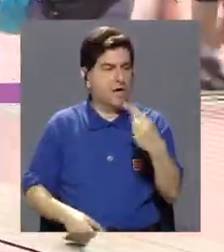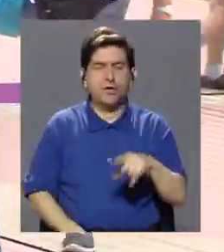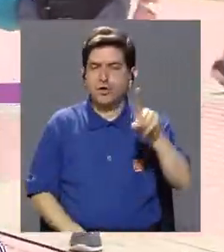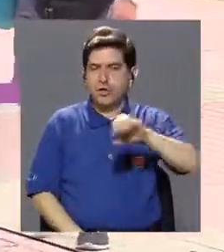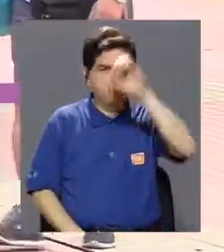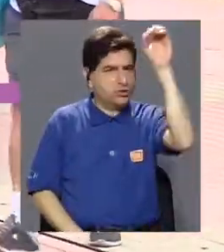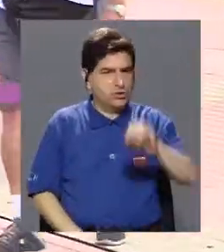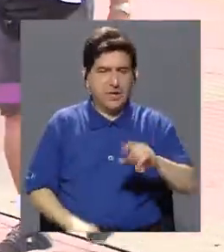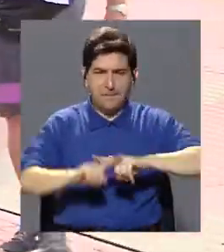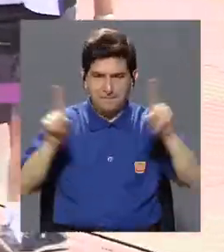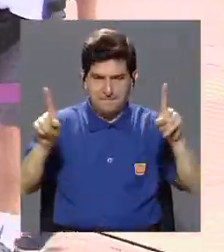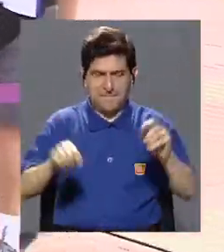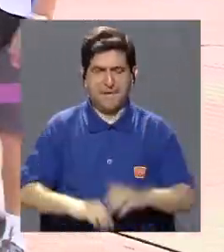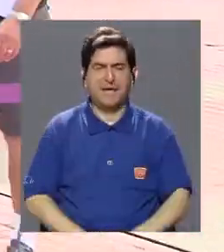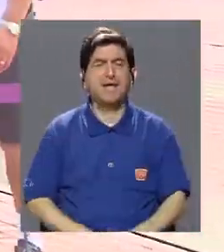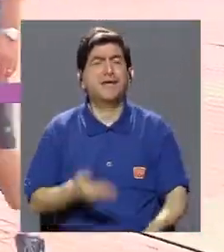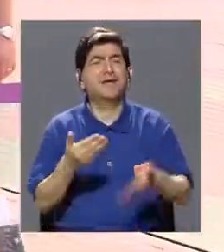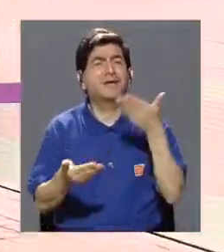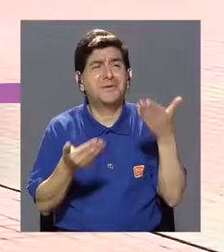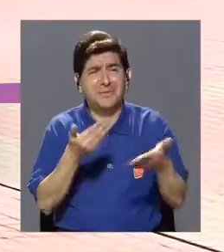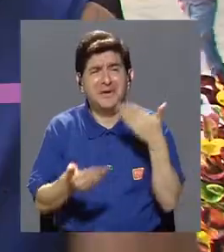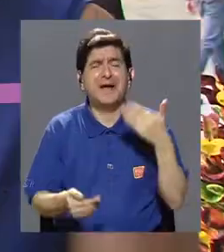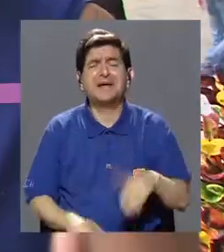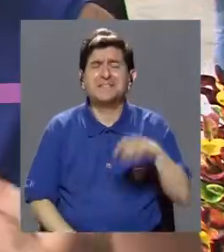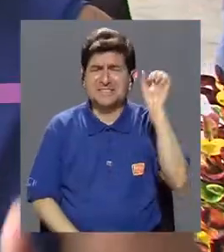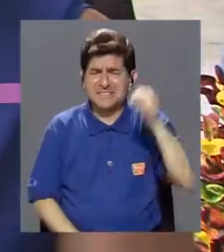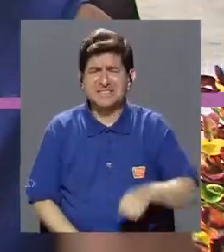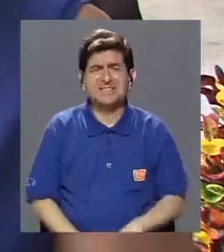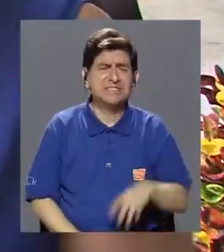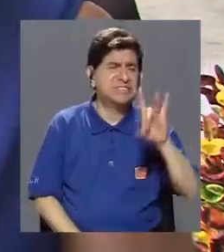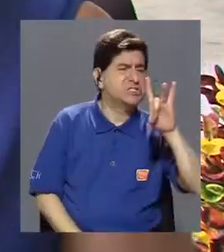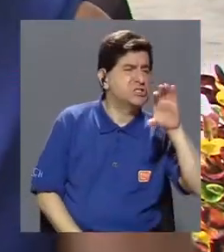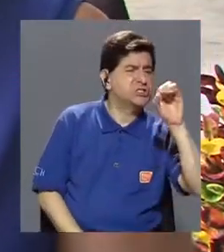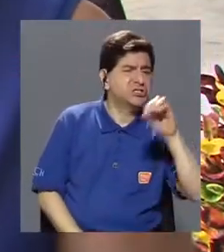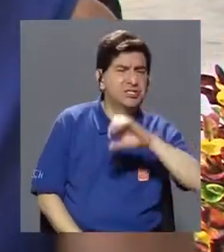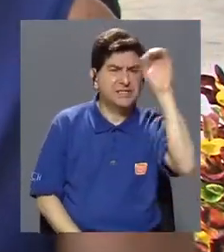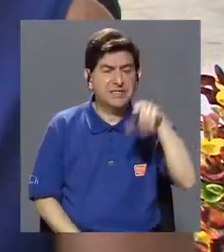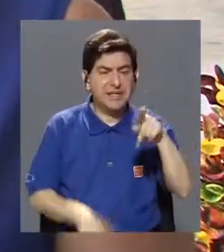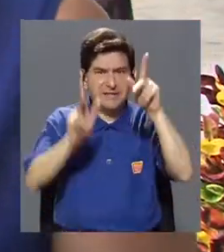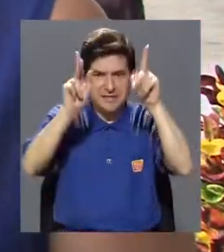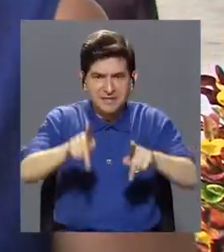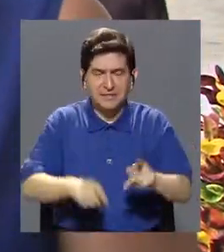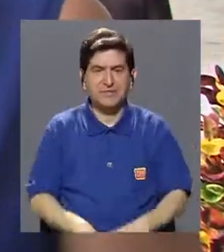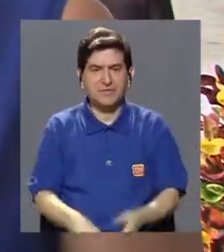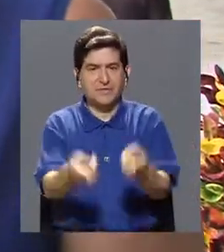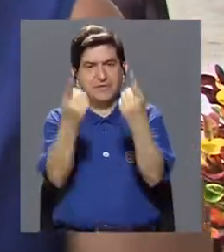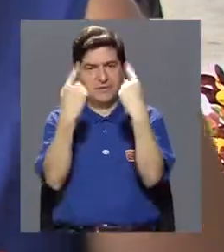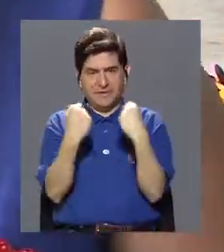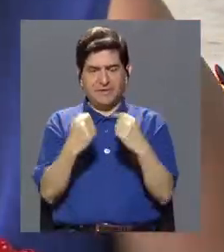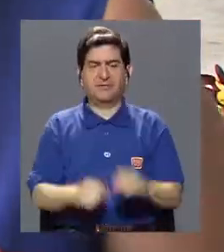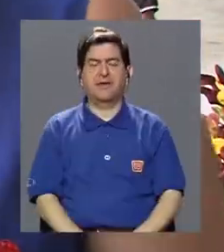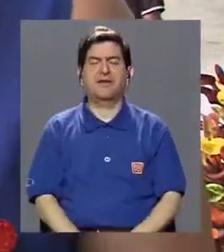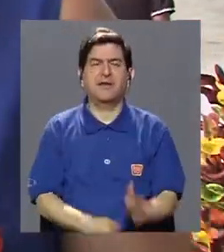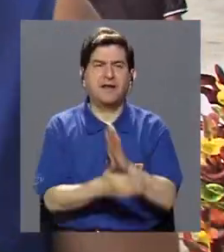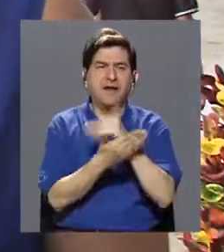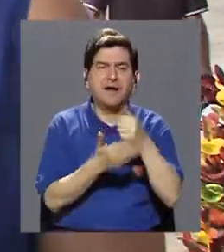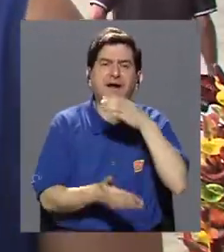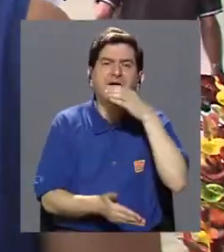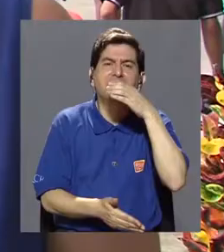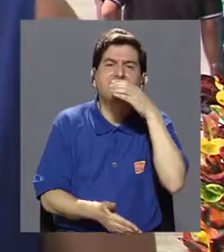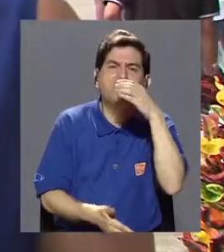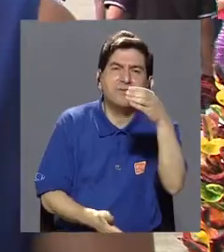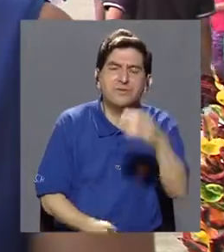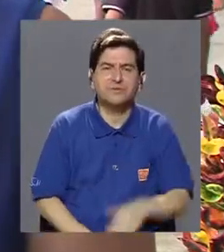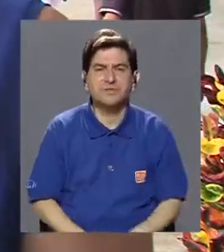probablemente casi 80% de esos pacientes que nos llegan, tenemos alguna recomendación